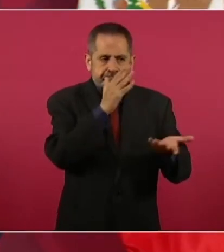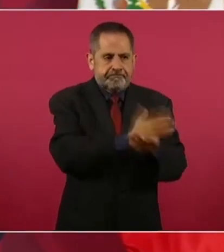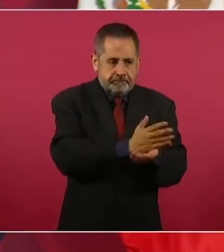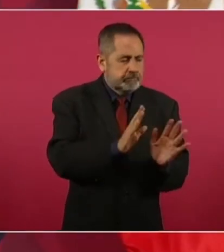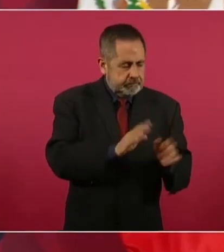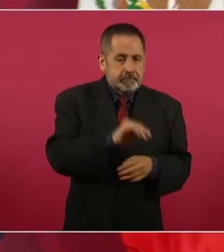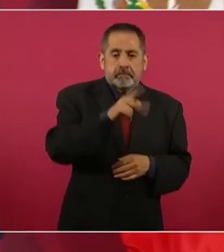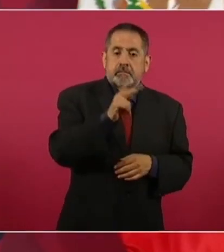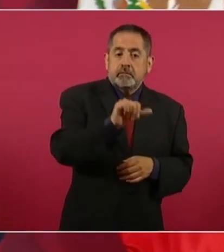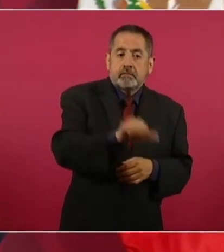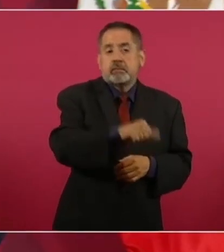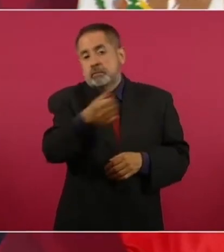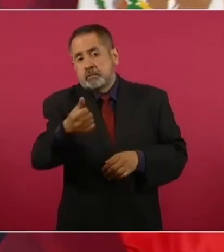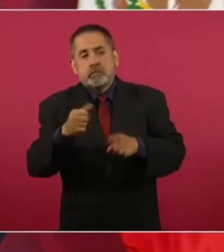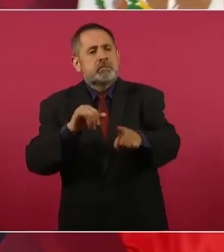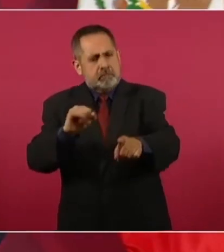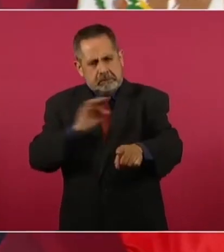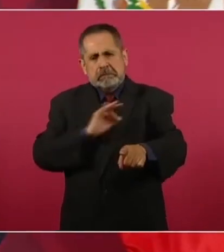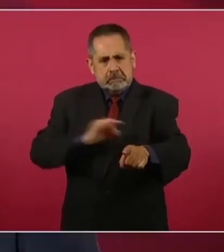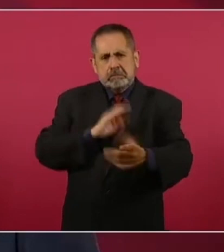que en